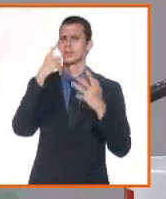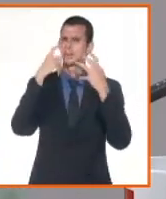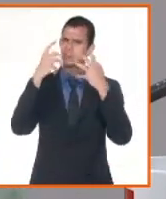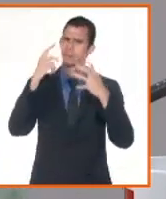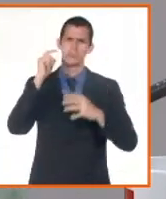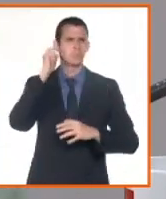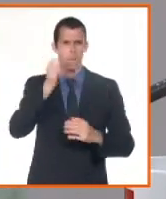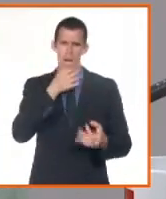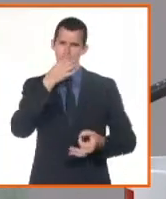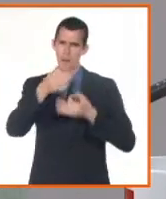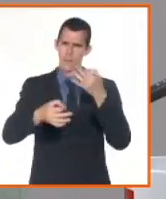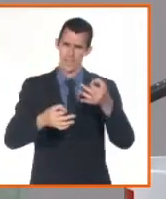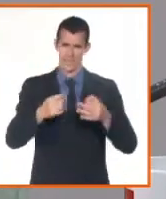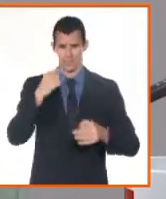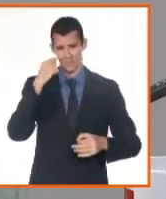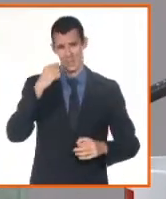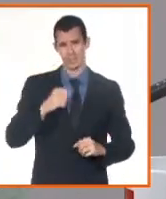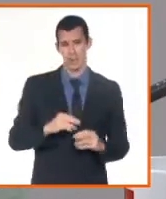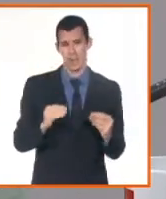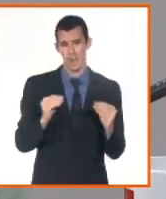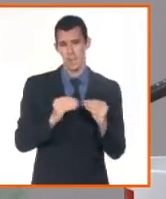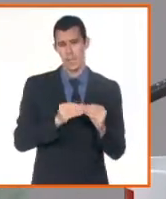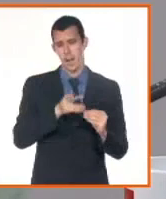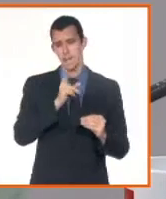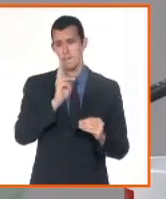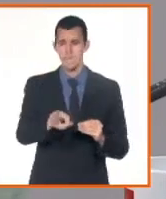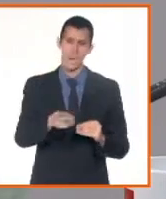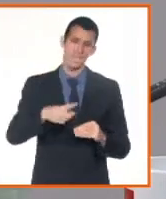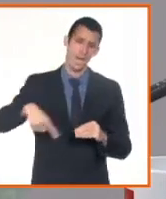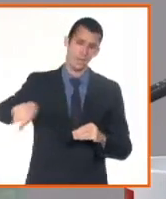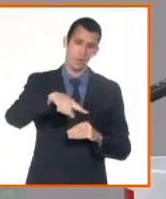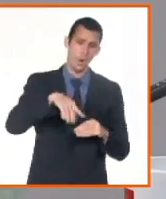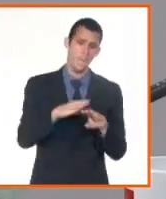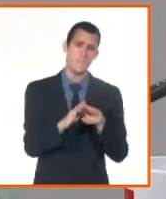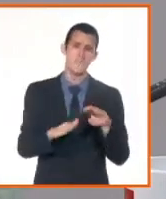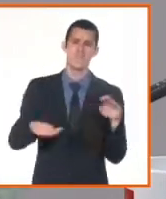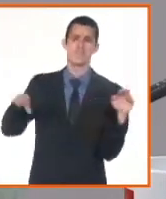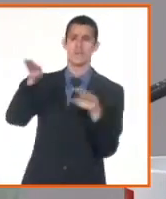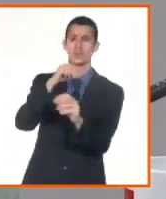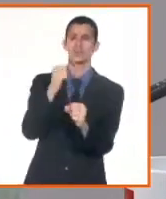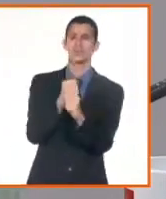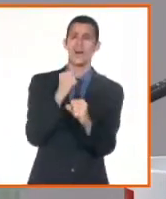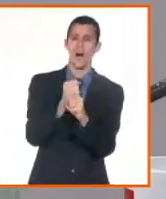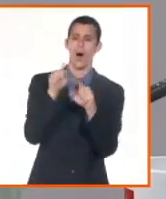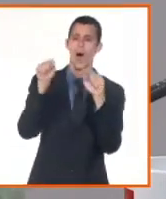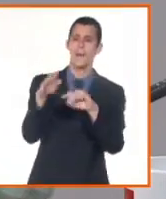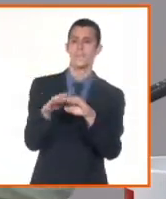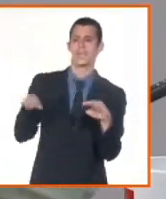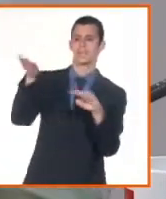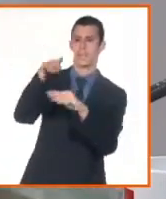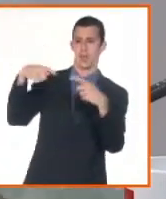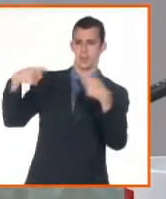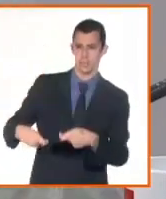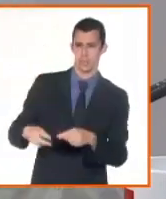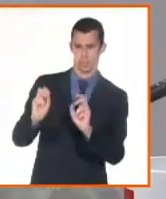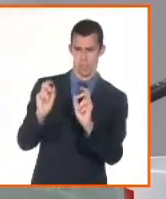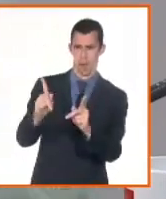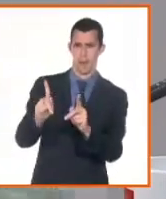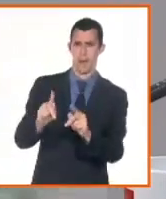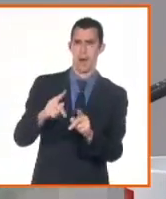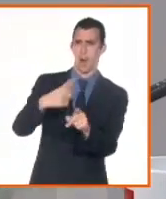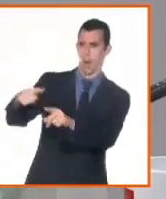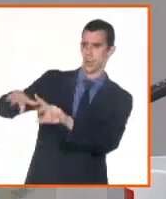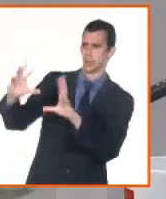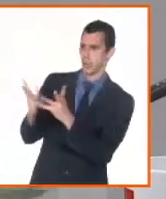le encomienda al ministerio trabajar en el perfeccionamiento y la informatización de todos los registros públicos del país. Pero en una primera etapa,